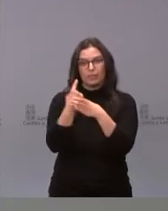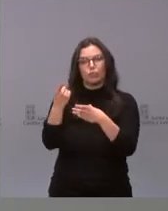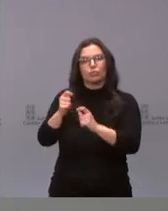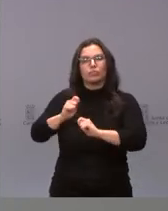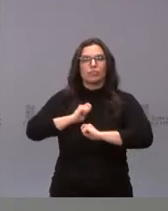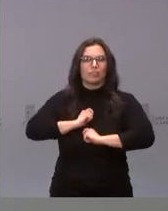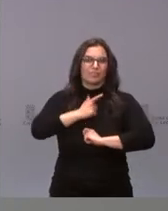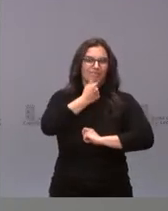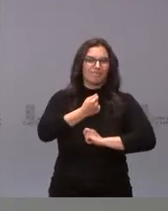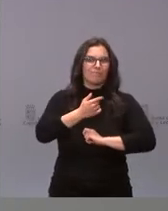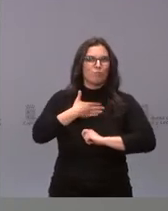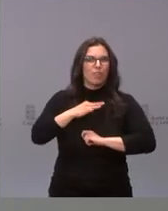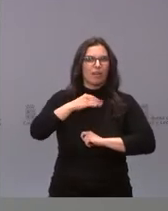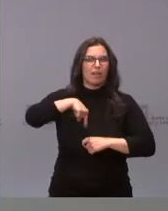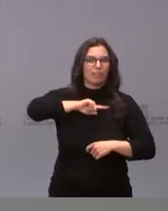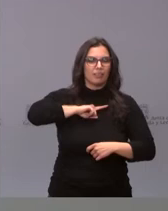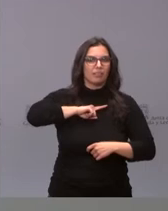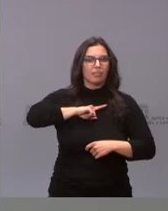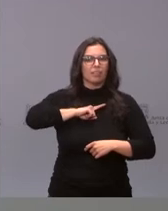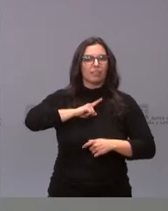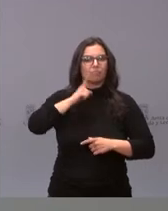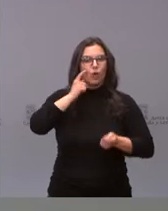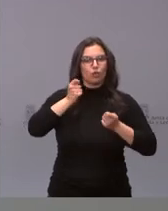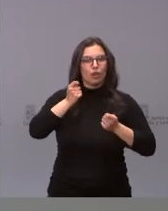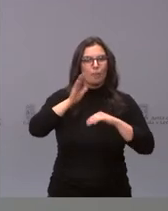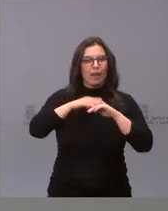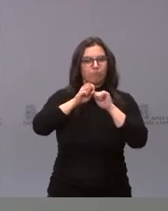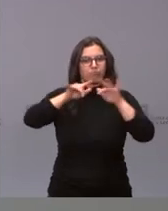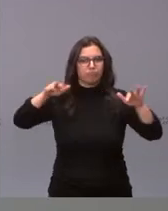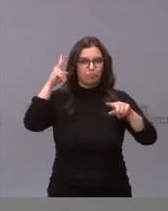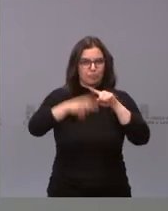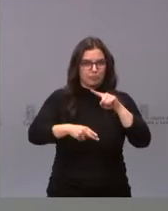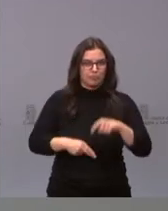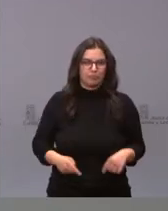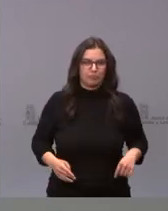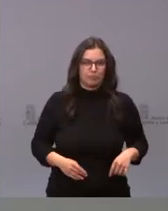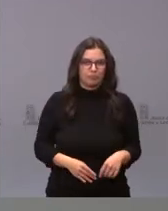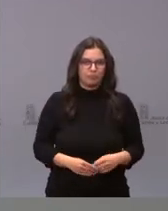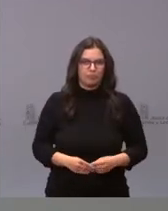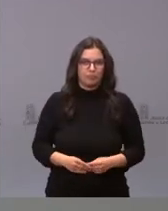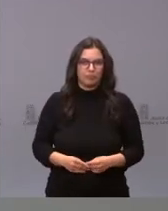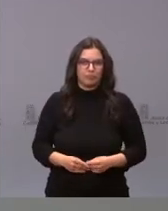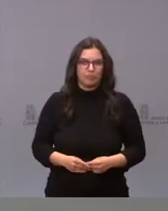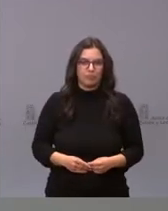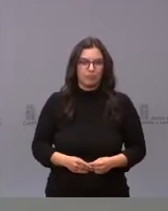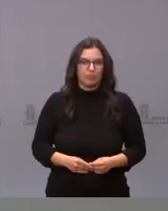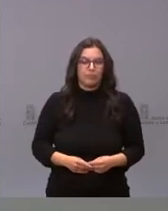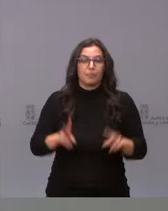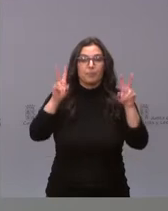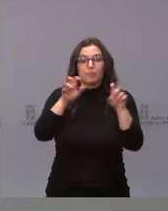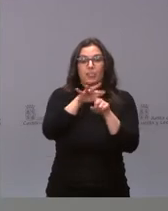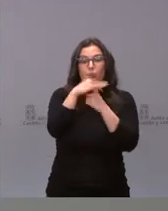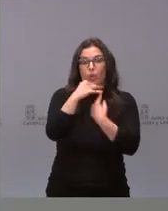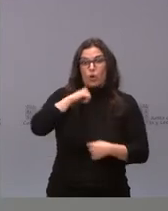de alguna manera el no seguir extendiéndose el contagio. En cuanto a la situación